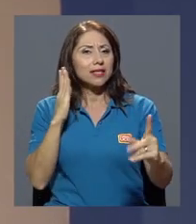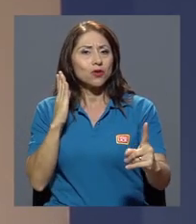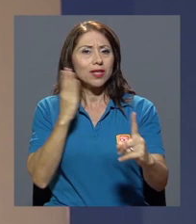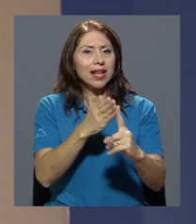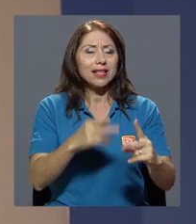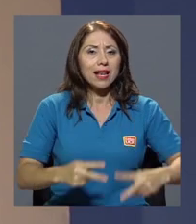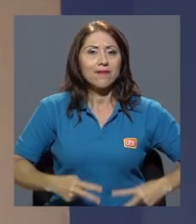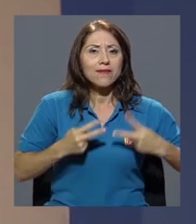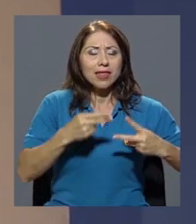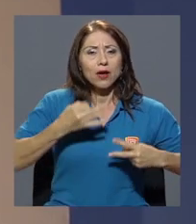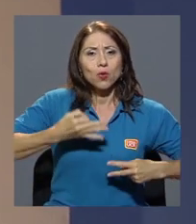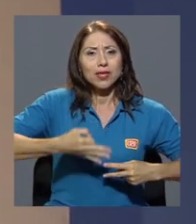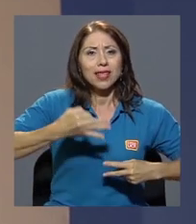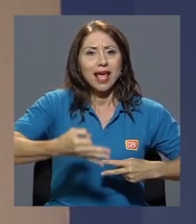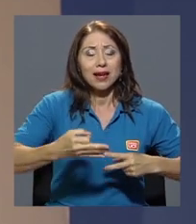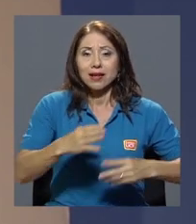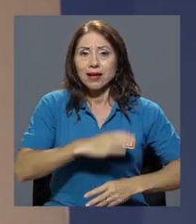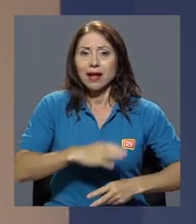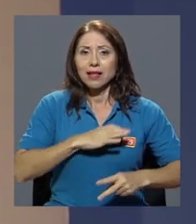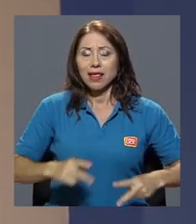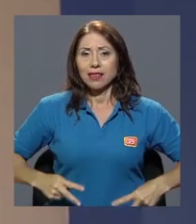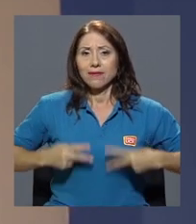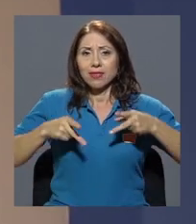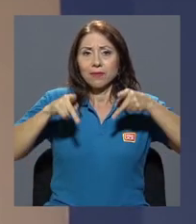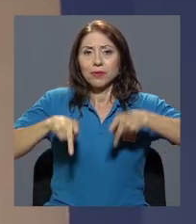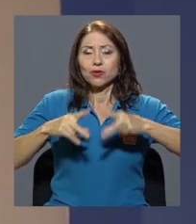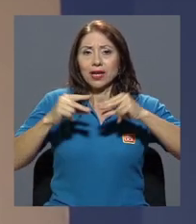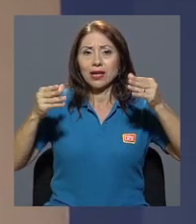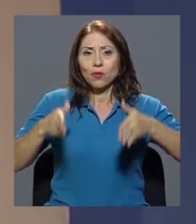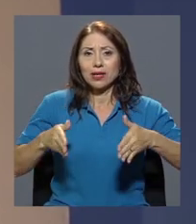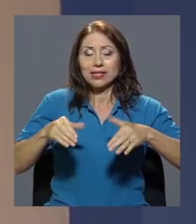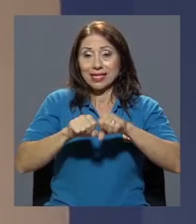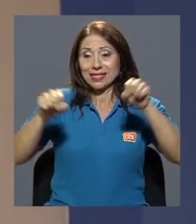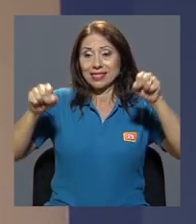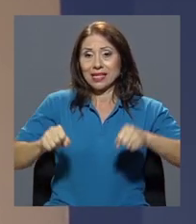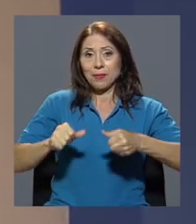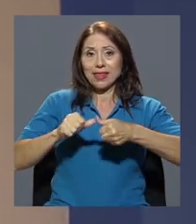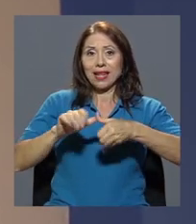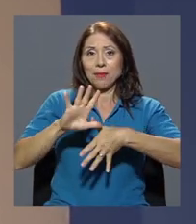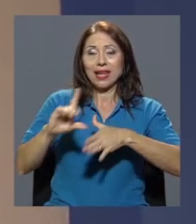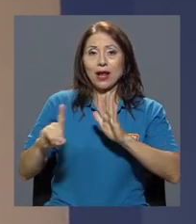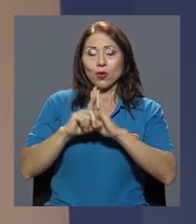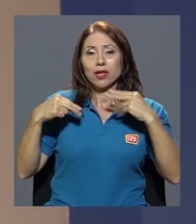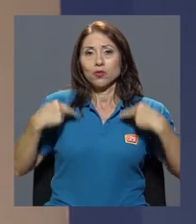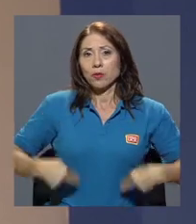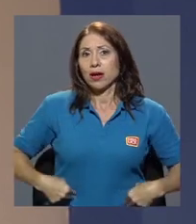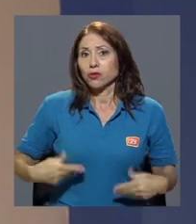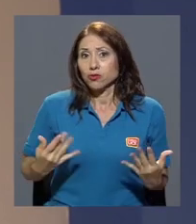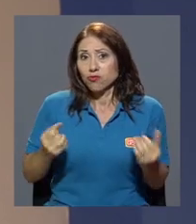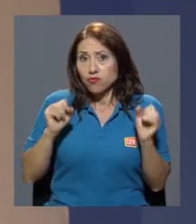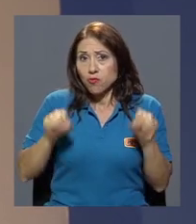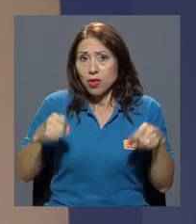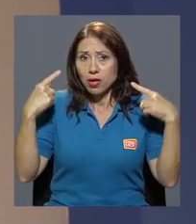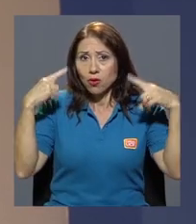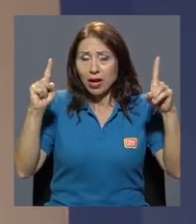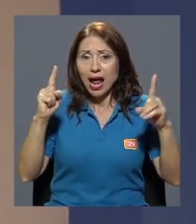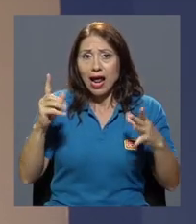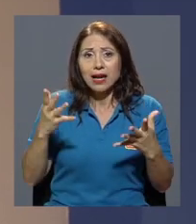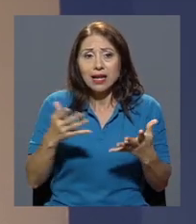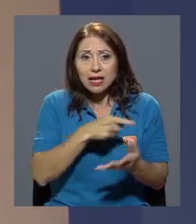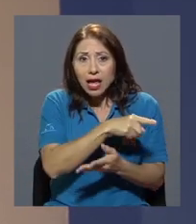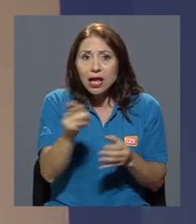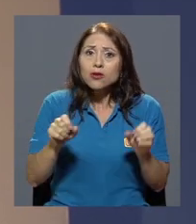cotidiana y la calidad de vida nicaragüense. ¿El sistema interamericano, hasta dónde puede lograr algún tipo de